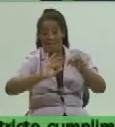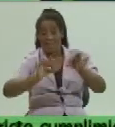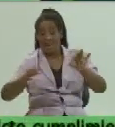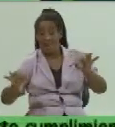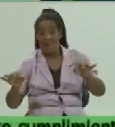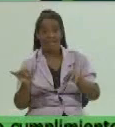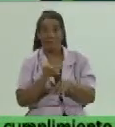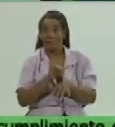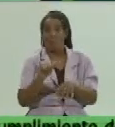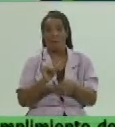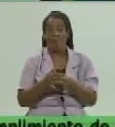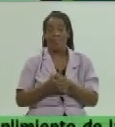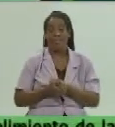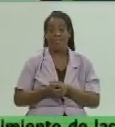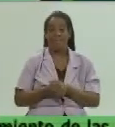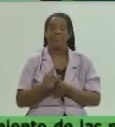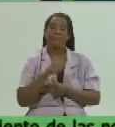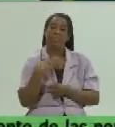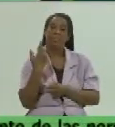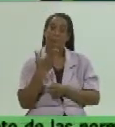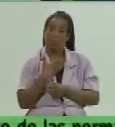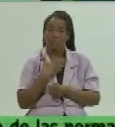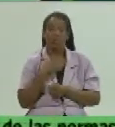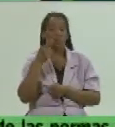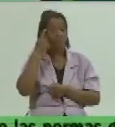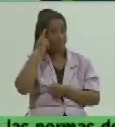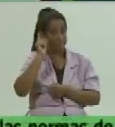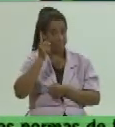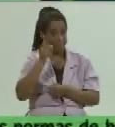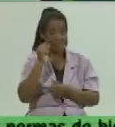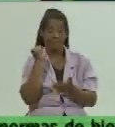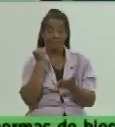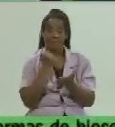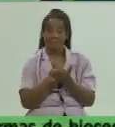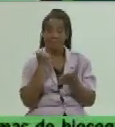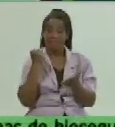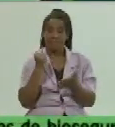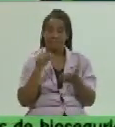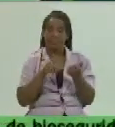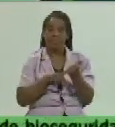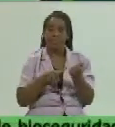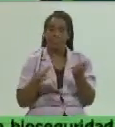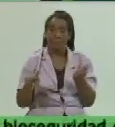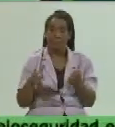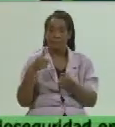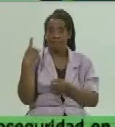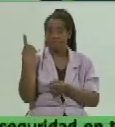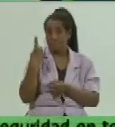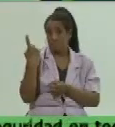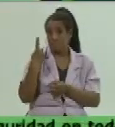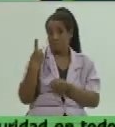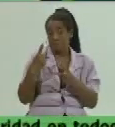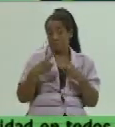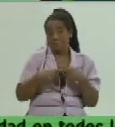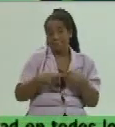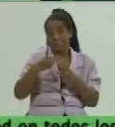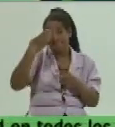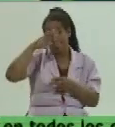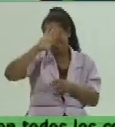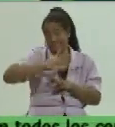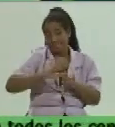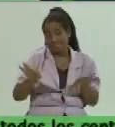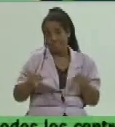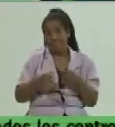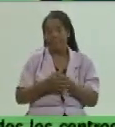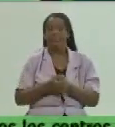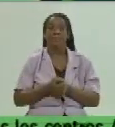como toda política que se aprueba en el territorio nacional y bueno en el